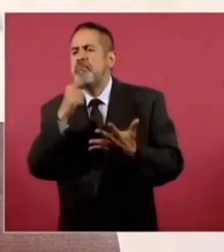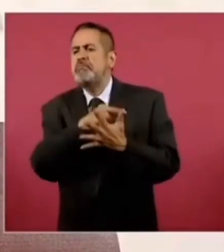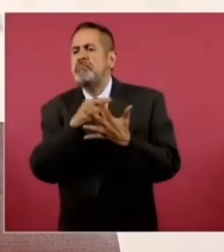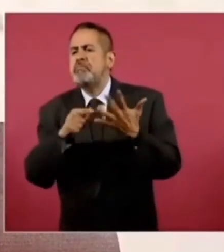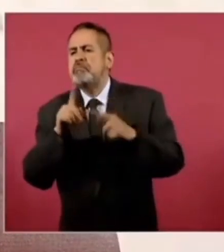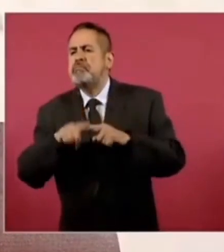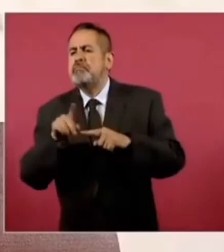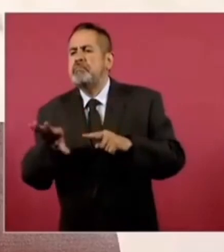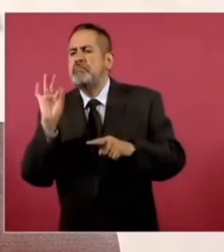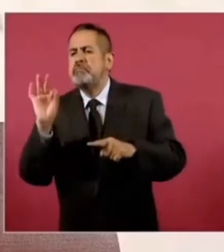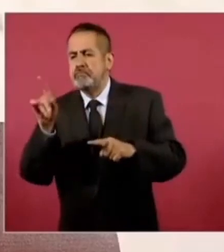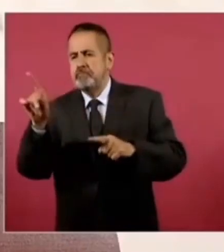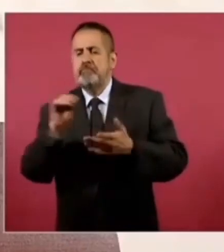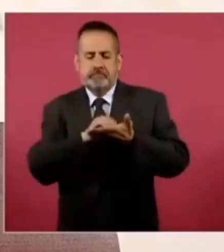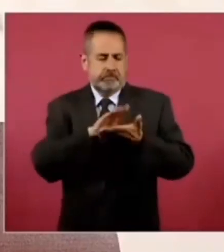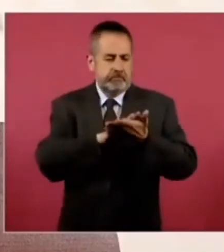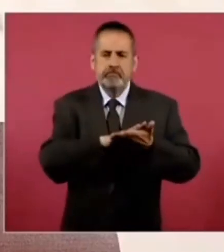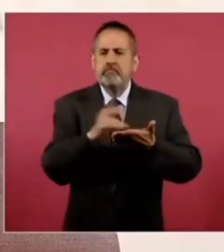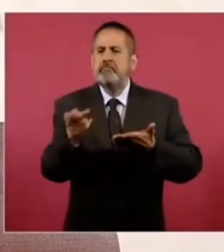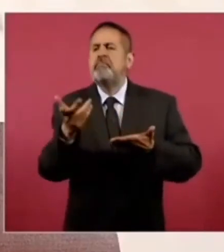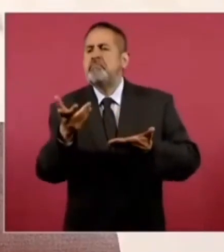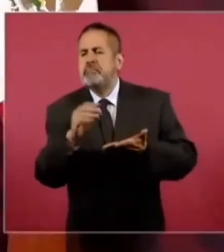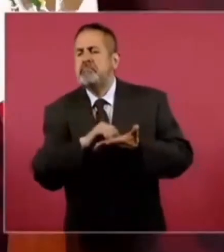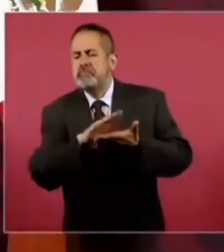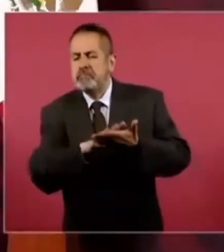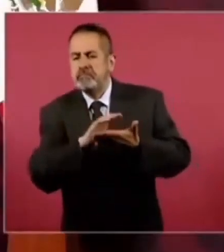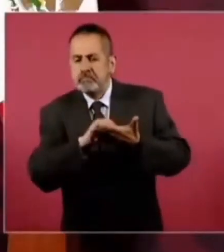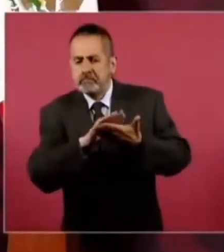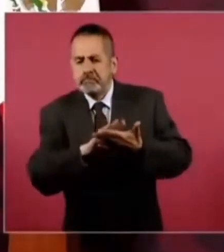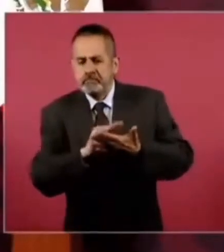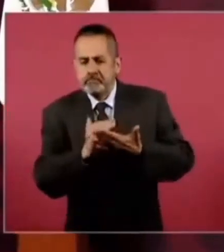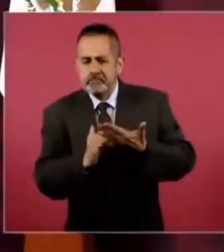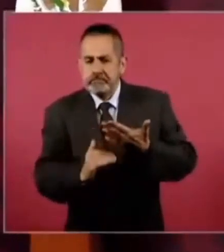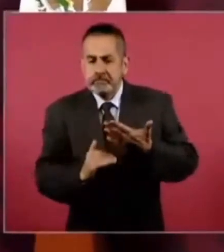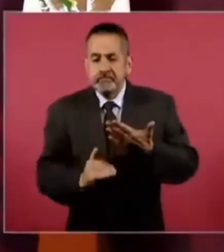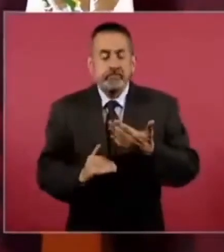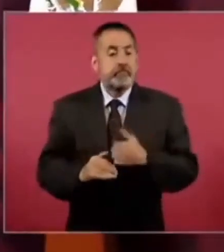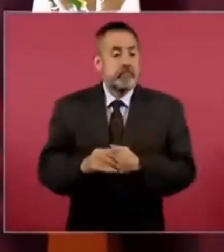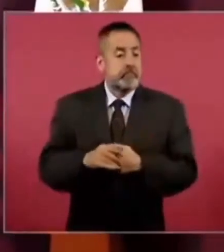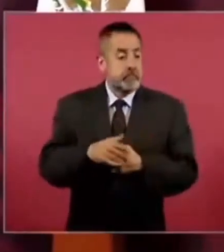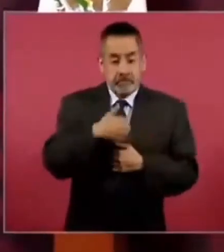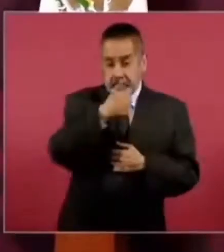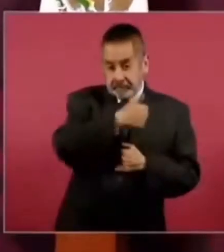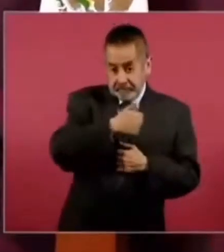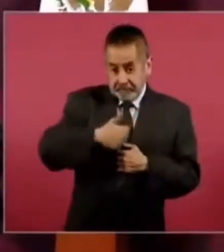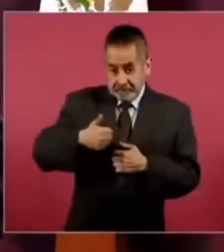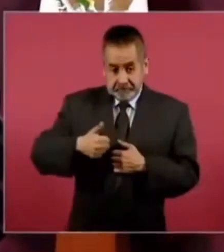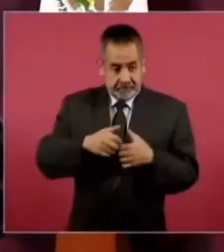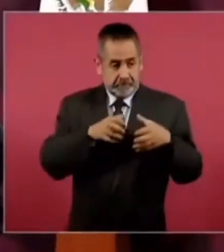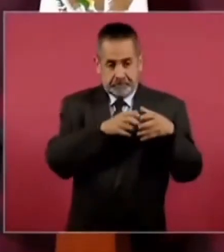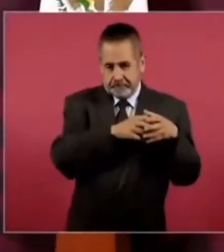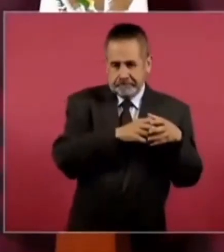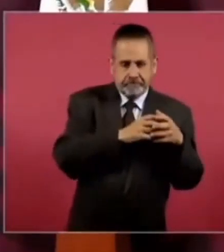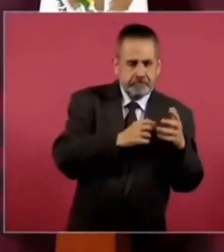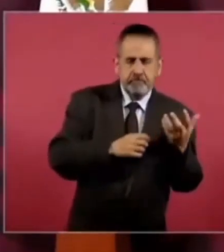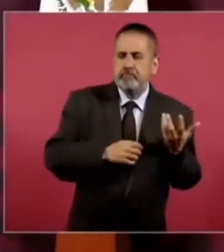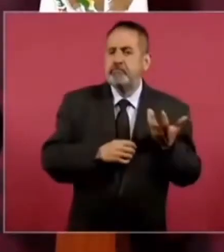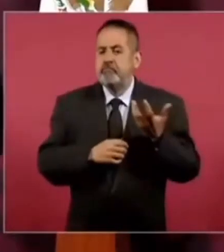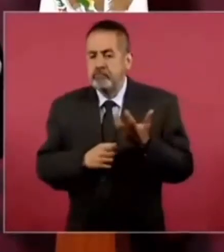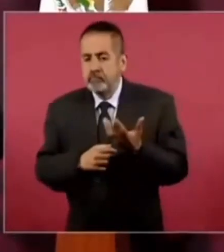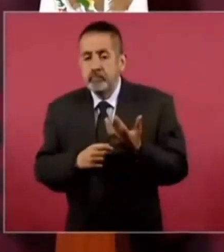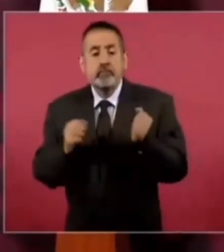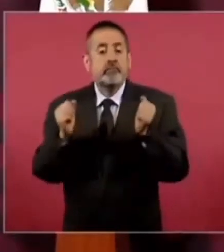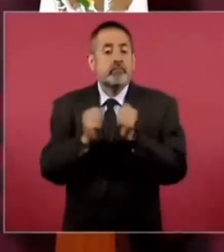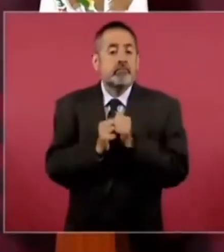Y cada encuestadora fue acompañada de un